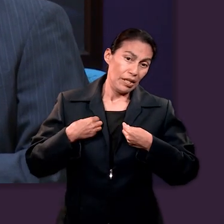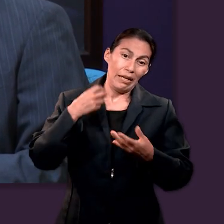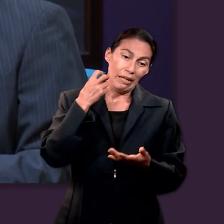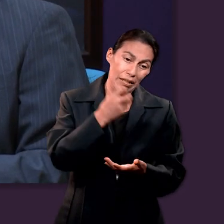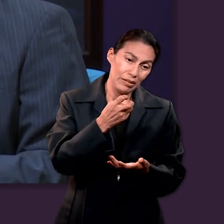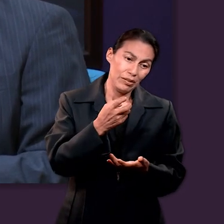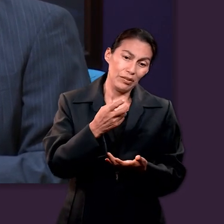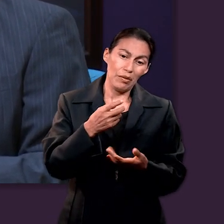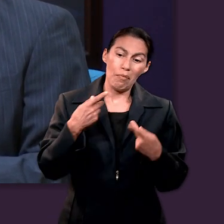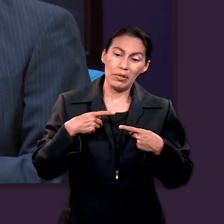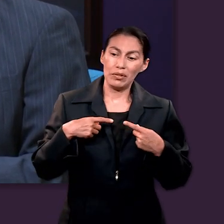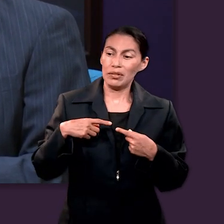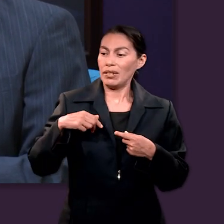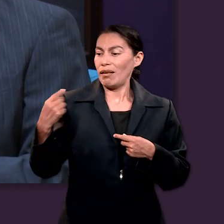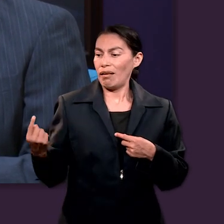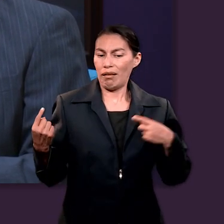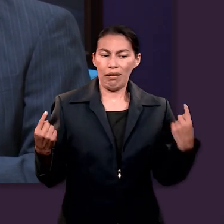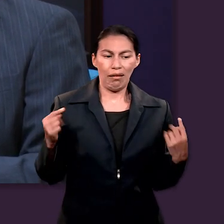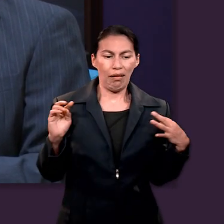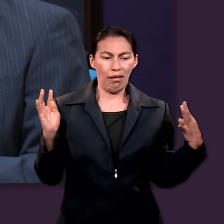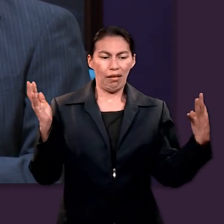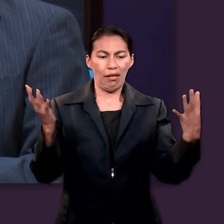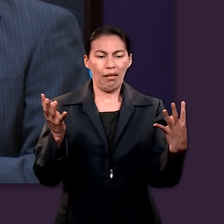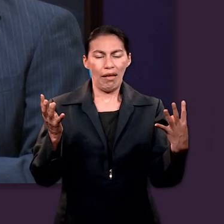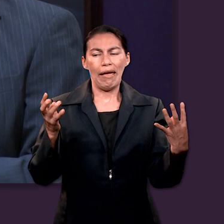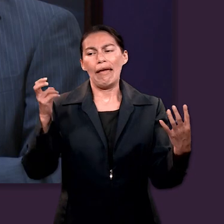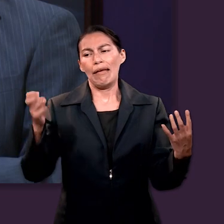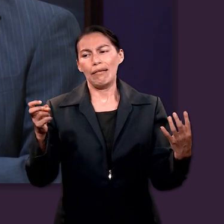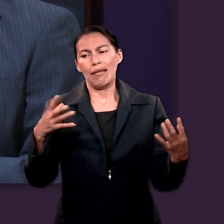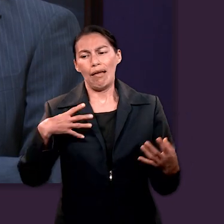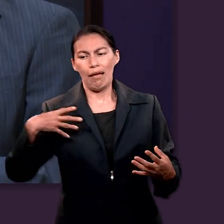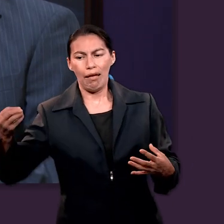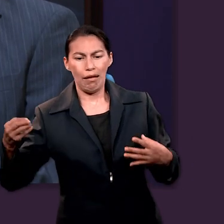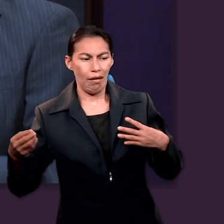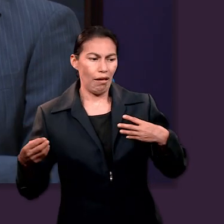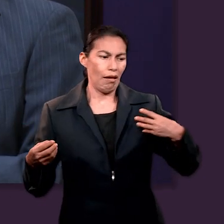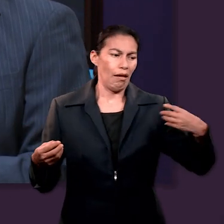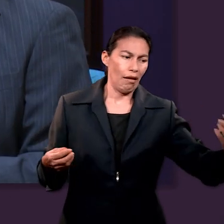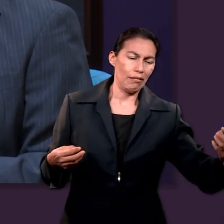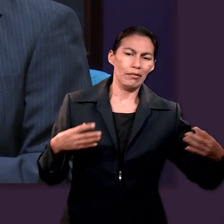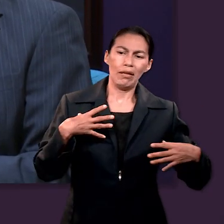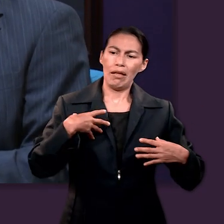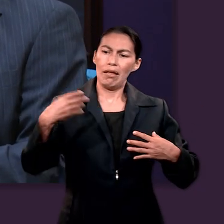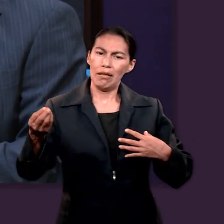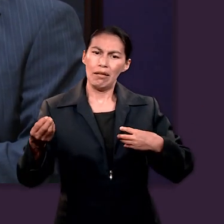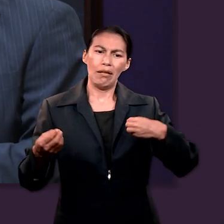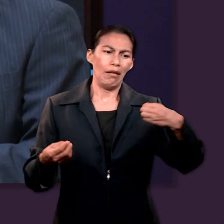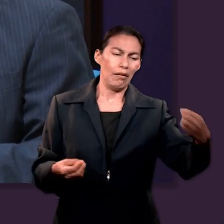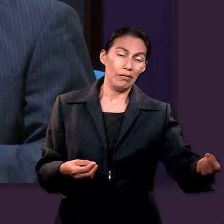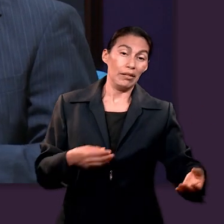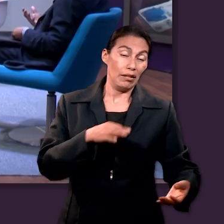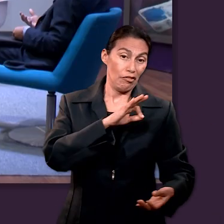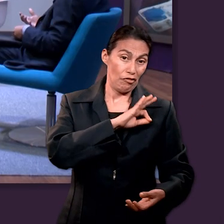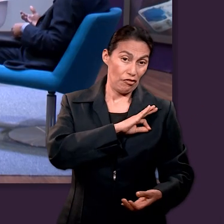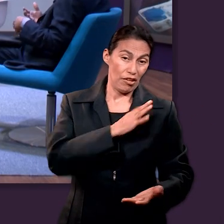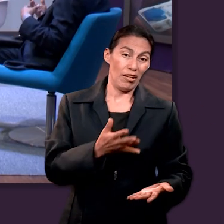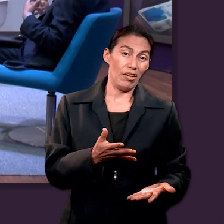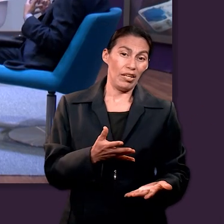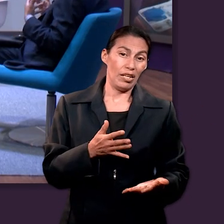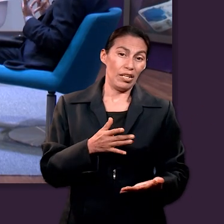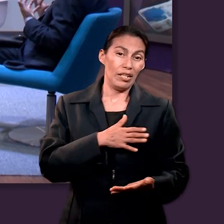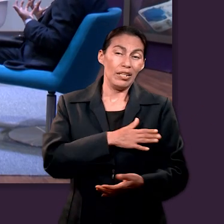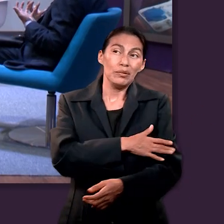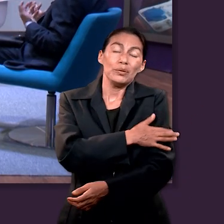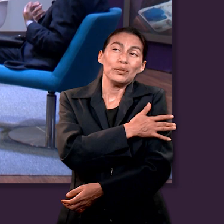a mi a mi hermano de lado este para para también pasarle esa emoción o esa